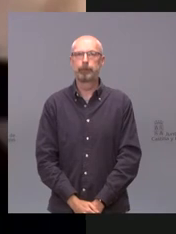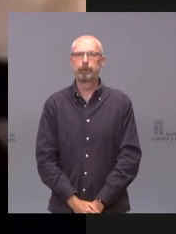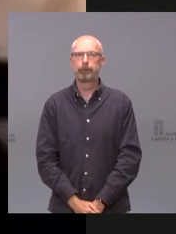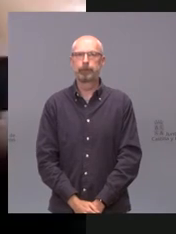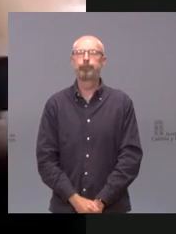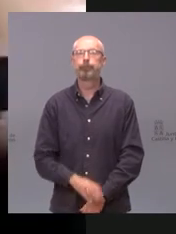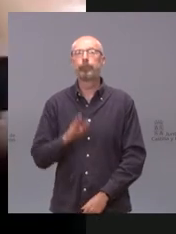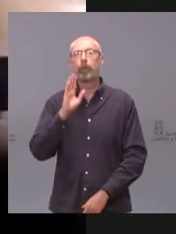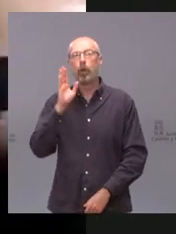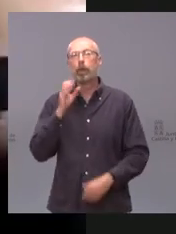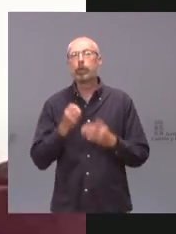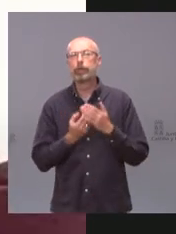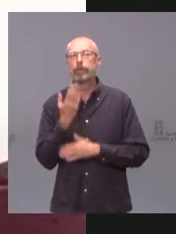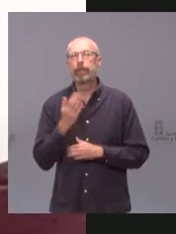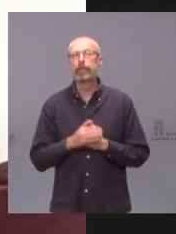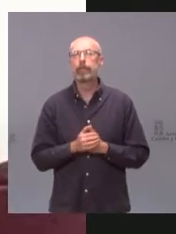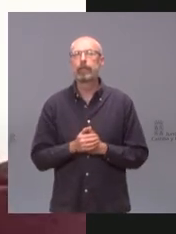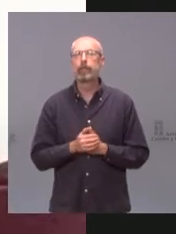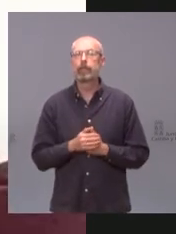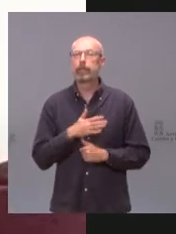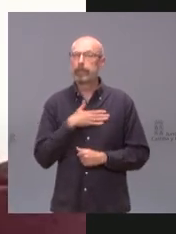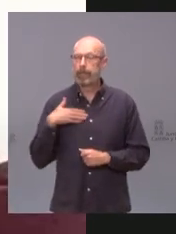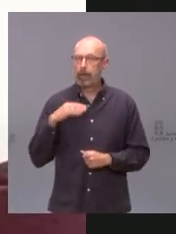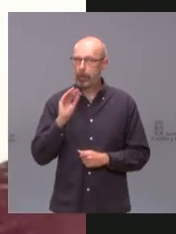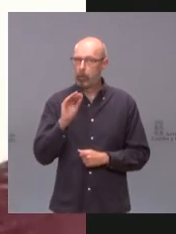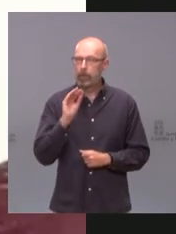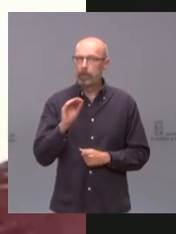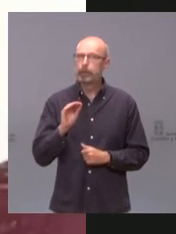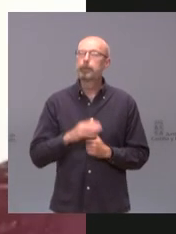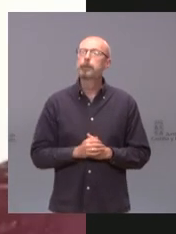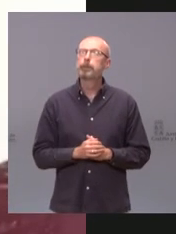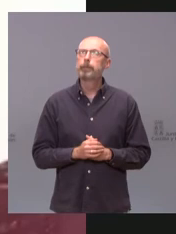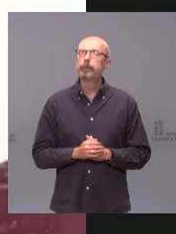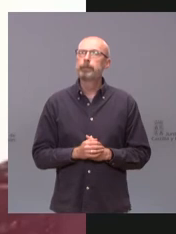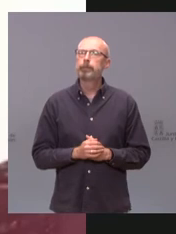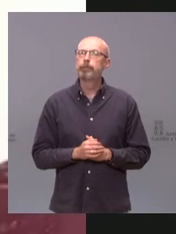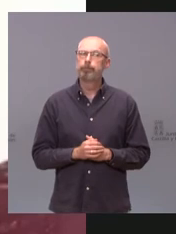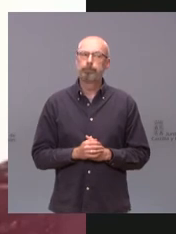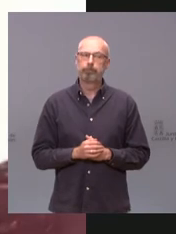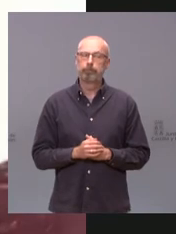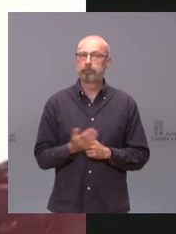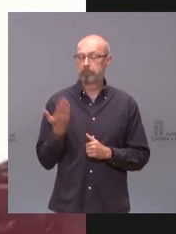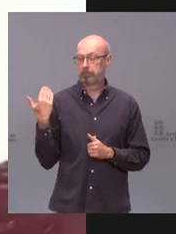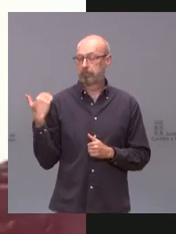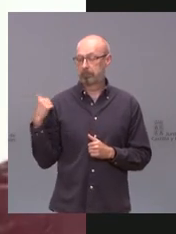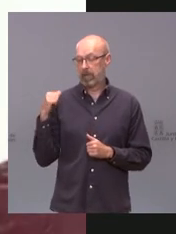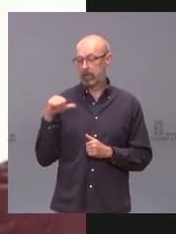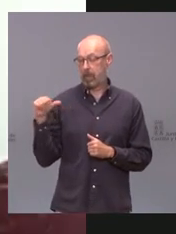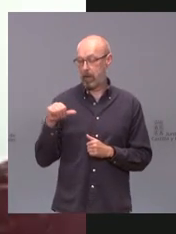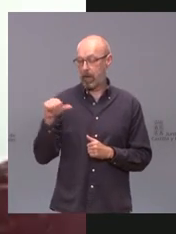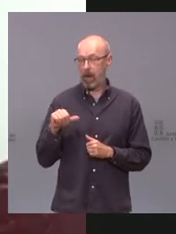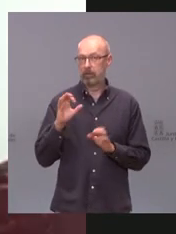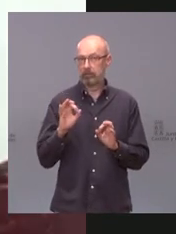hola buenos días mire quería preguntarles en las últimas semanas la provincia de Ávila